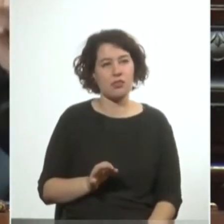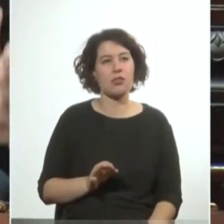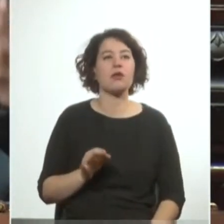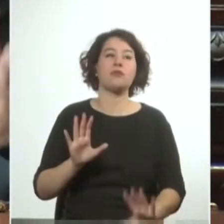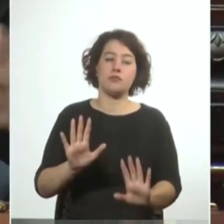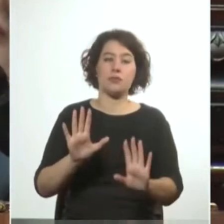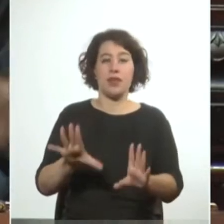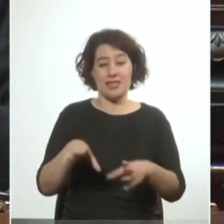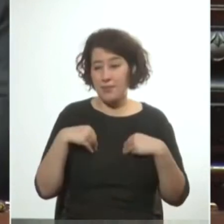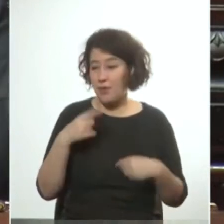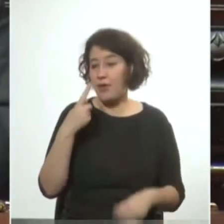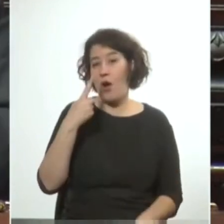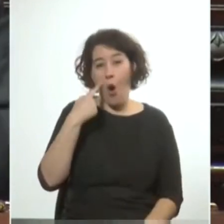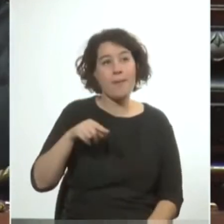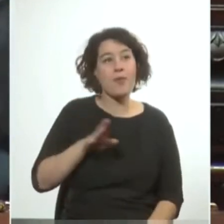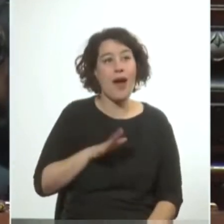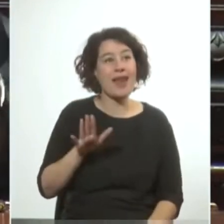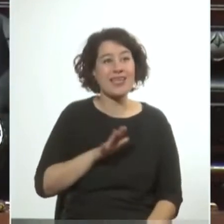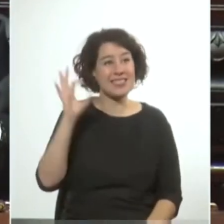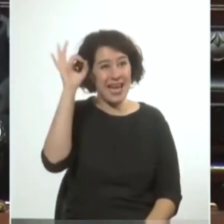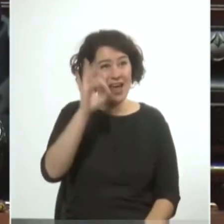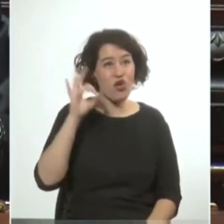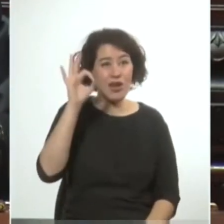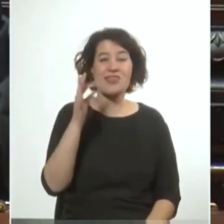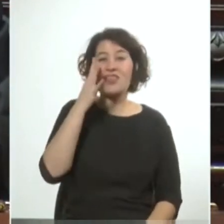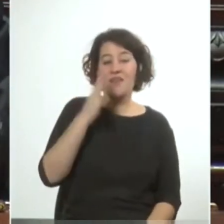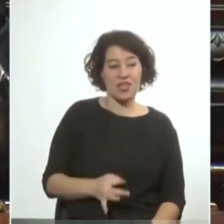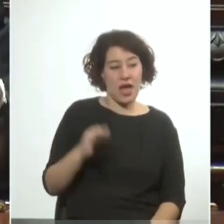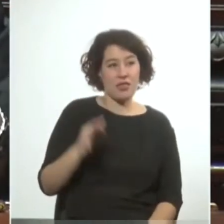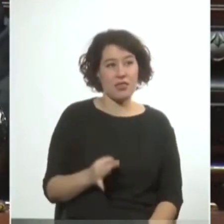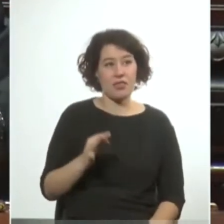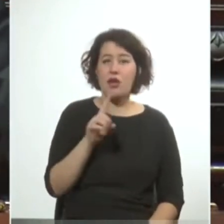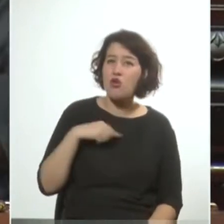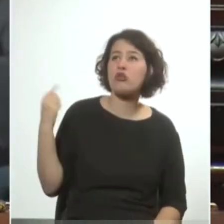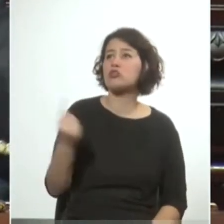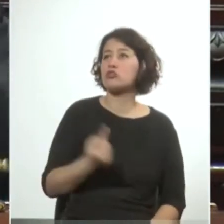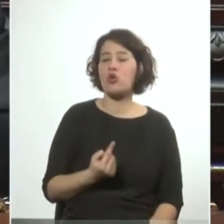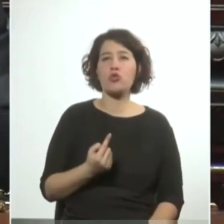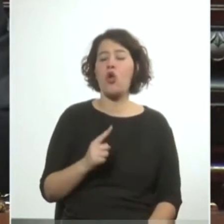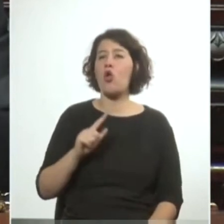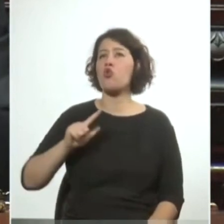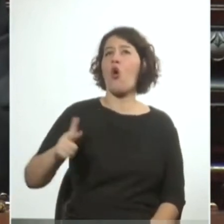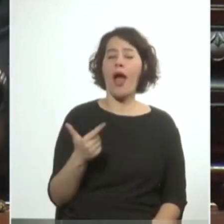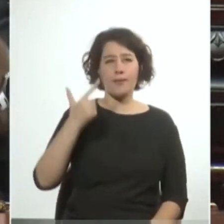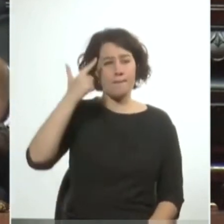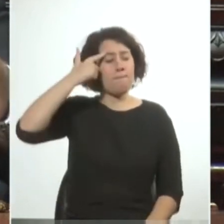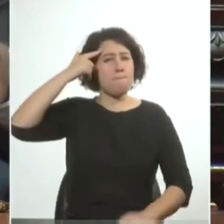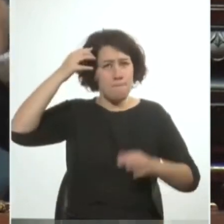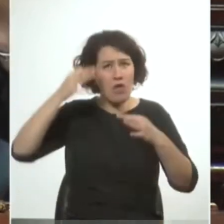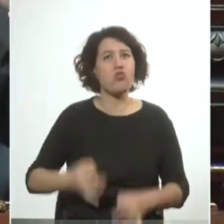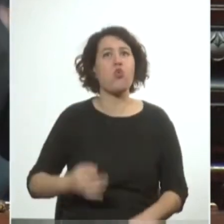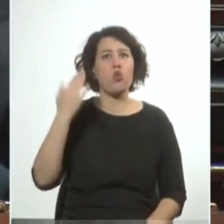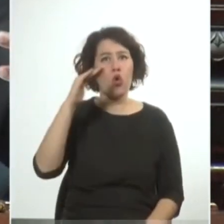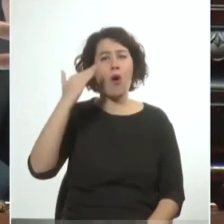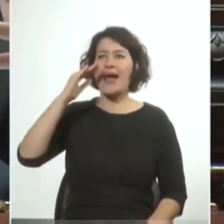señoras y señores senadores que en realidad no hemos tenido la madurez de poder